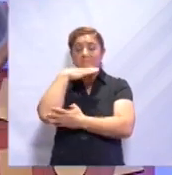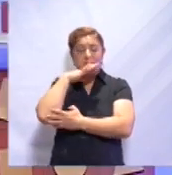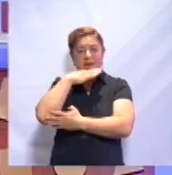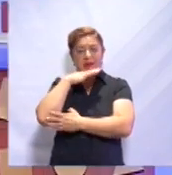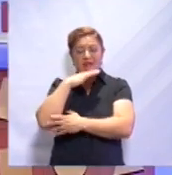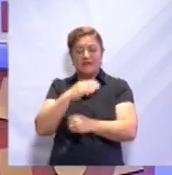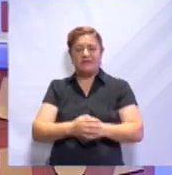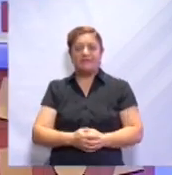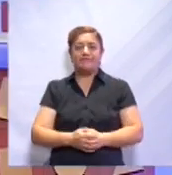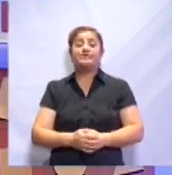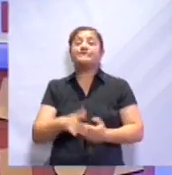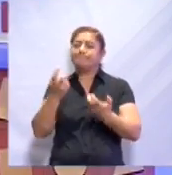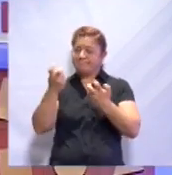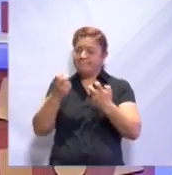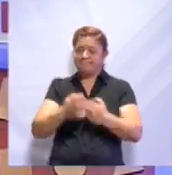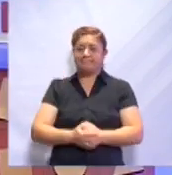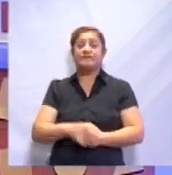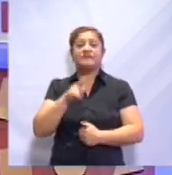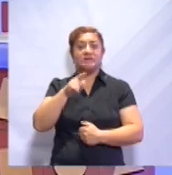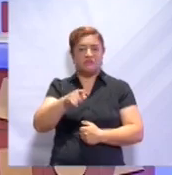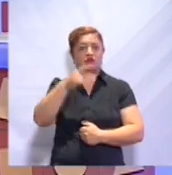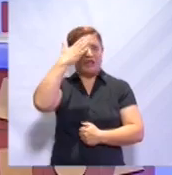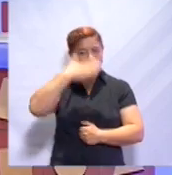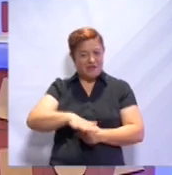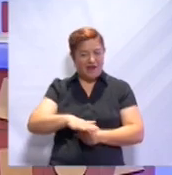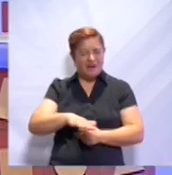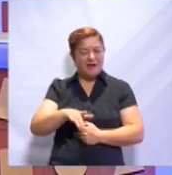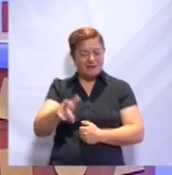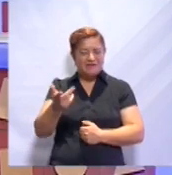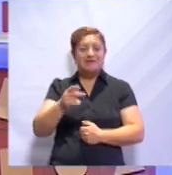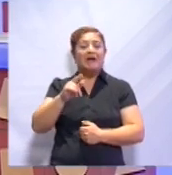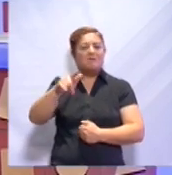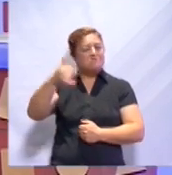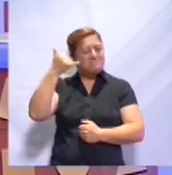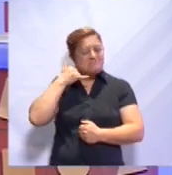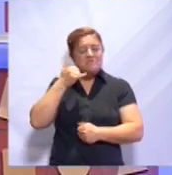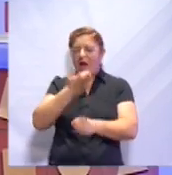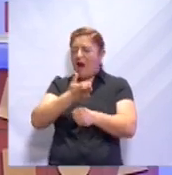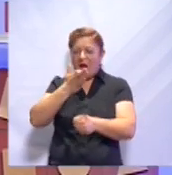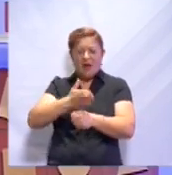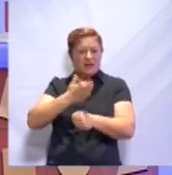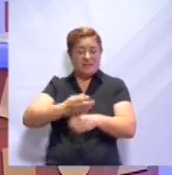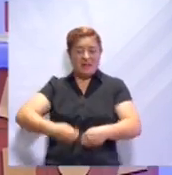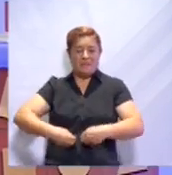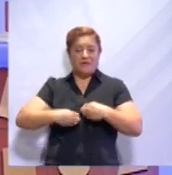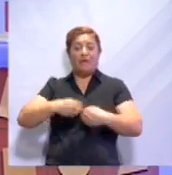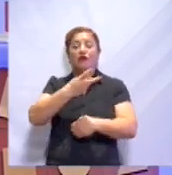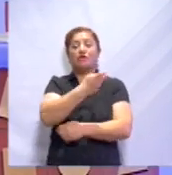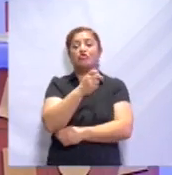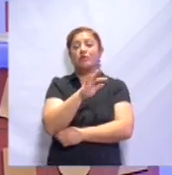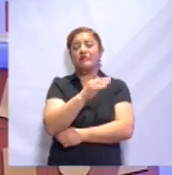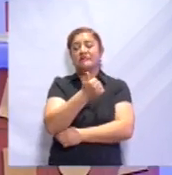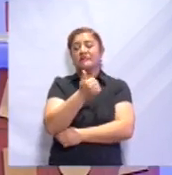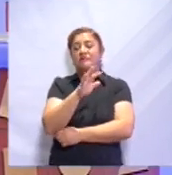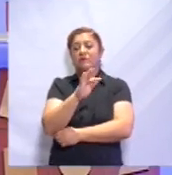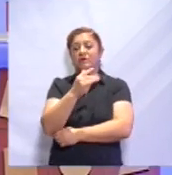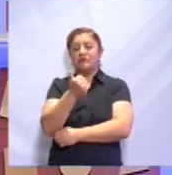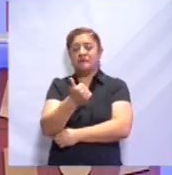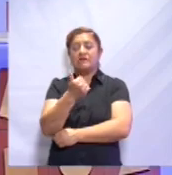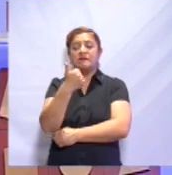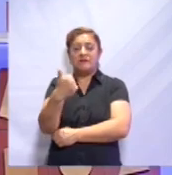Ahí está. te invitamos a que si ya sabes la respuesta correcta, nos llames ahorita mismo en vivo al 246-46